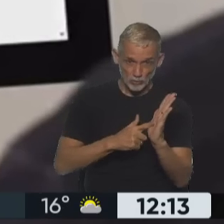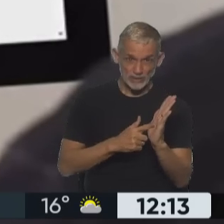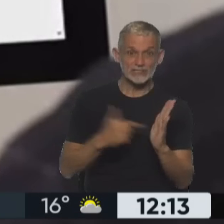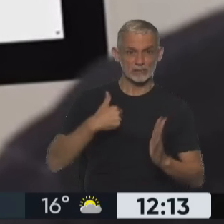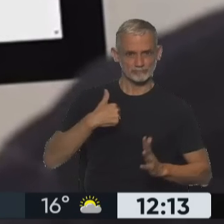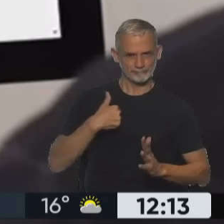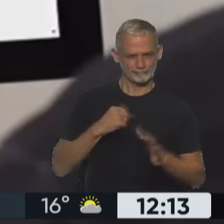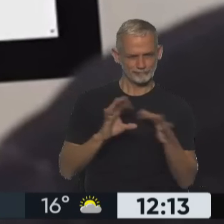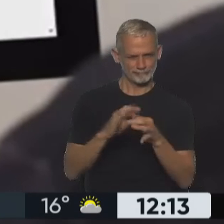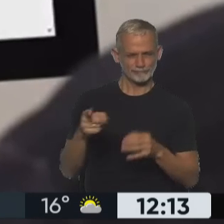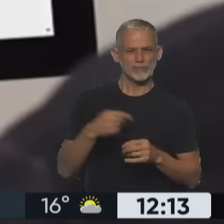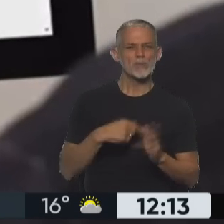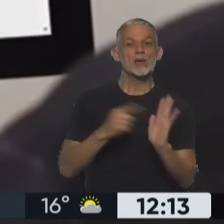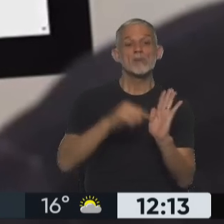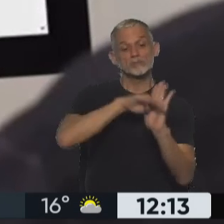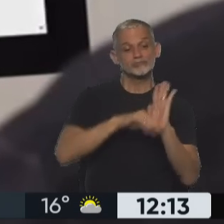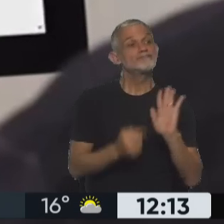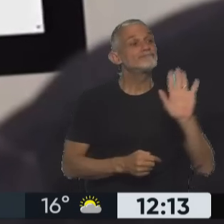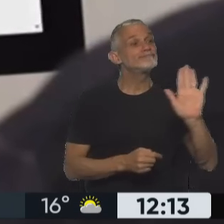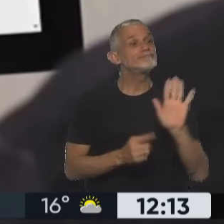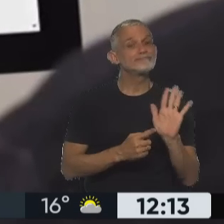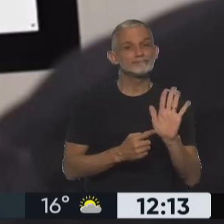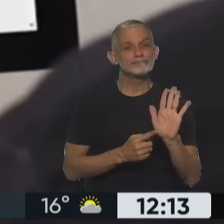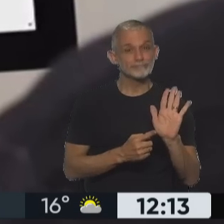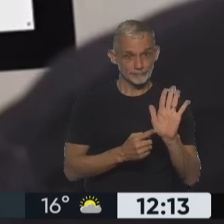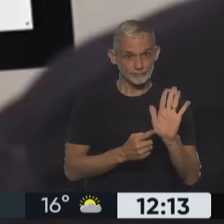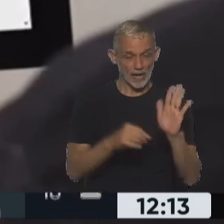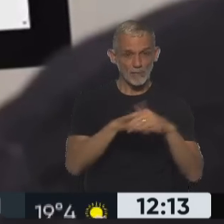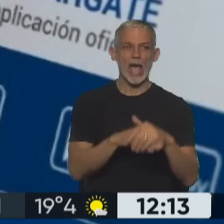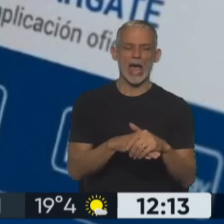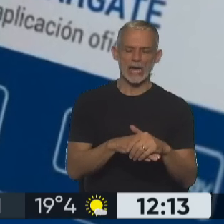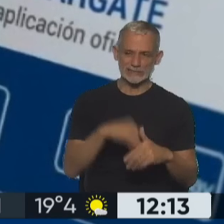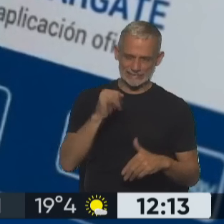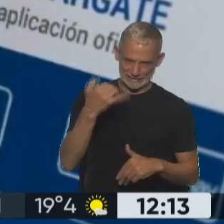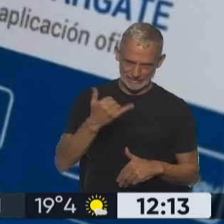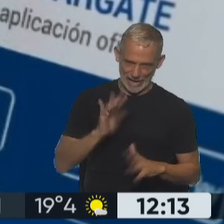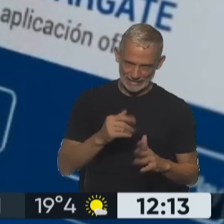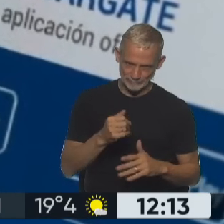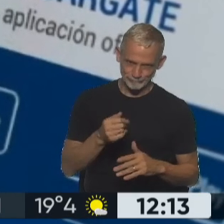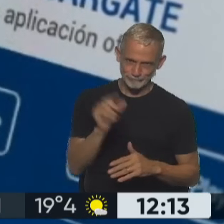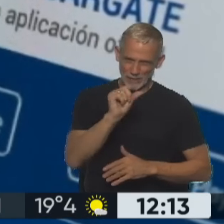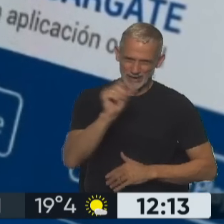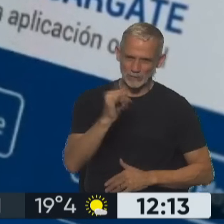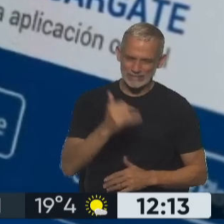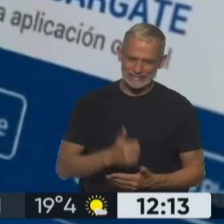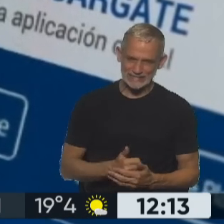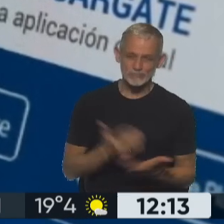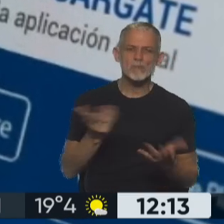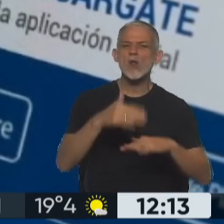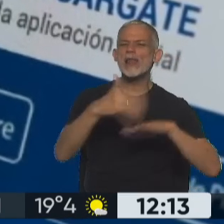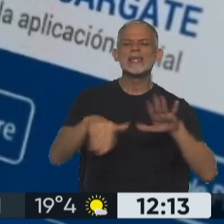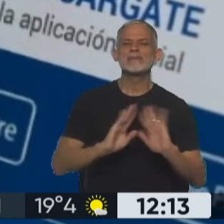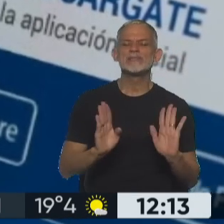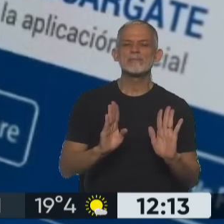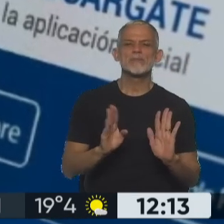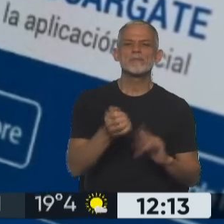nuestro iba con la reglamentación interna, ahí reconocían que existía la línea. Pero decían que era limitada